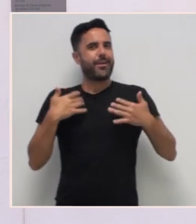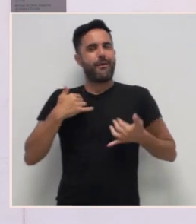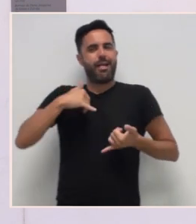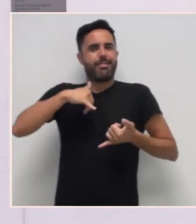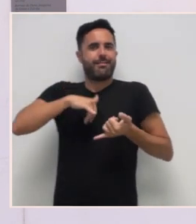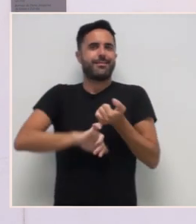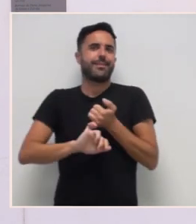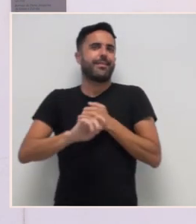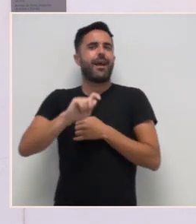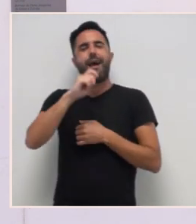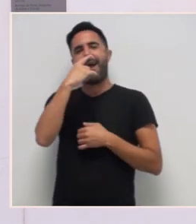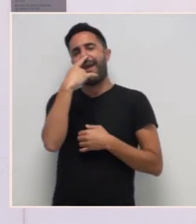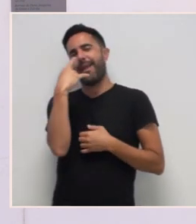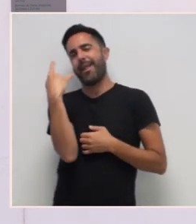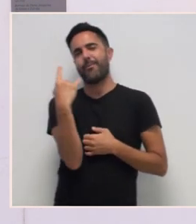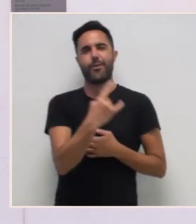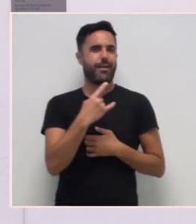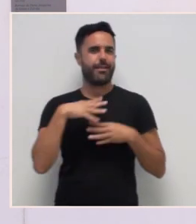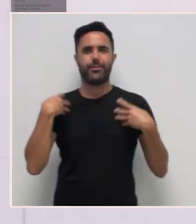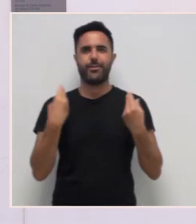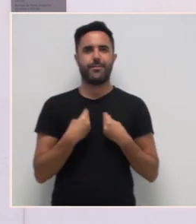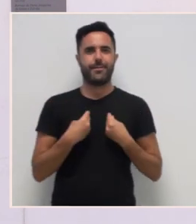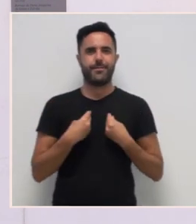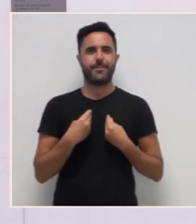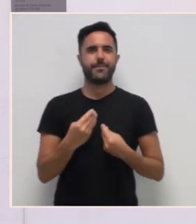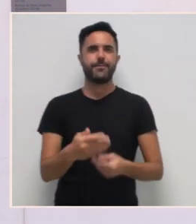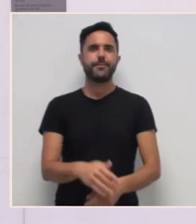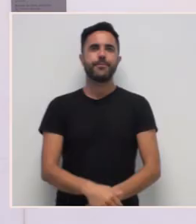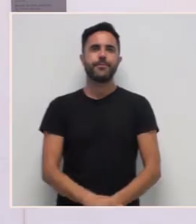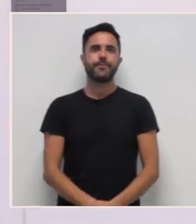súa vida. do do do do